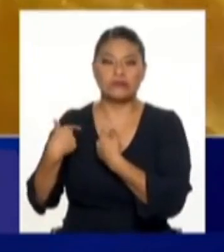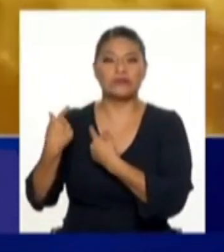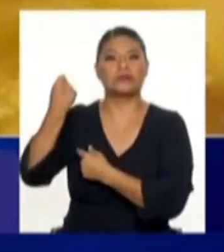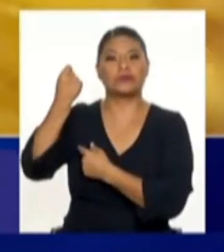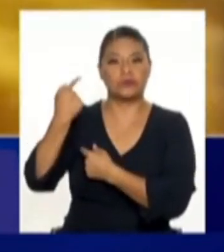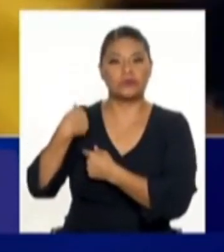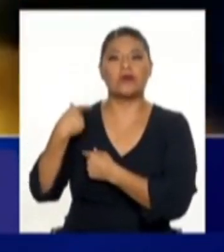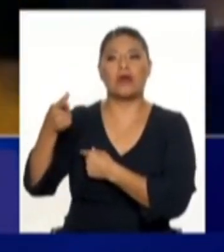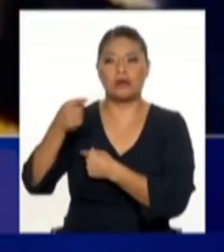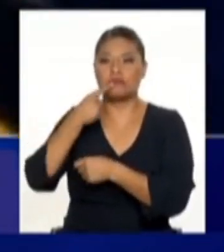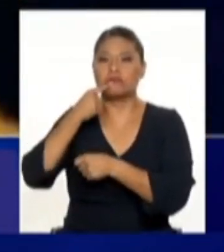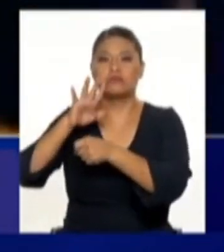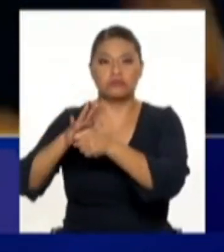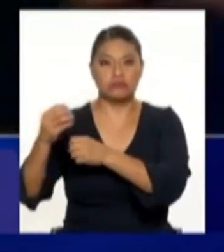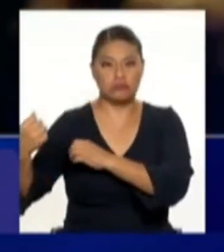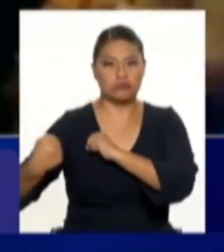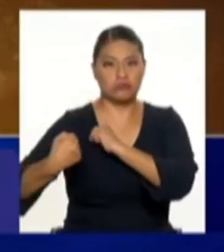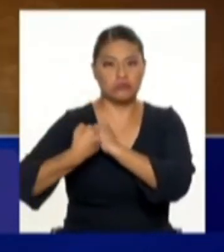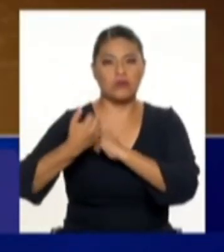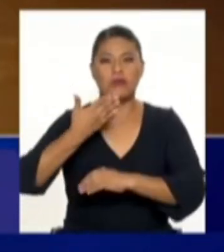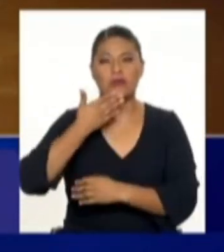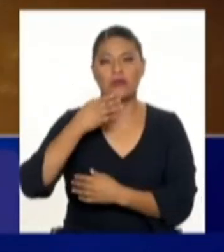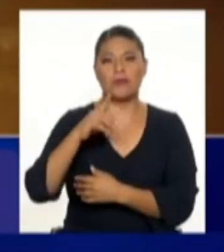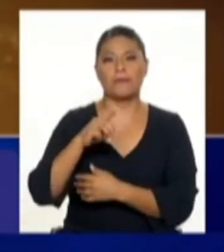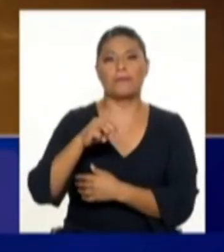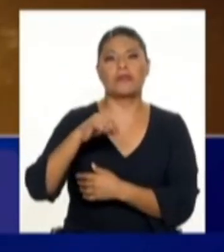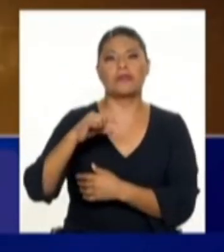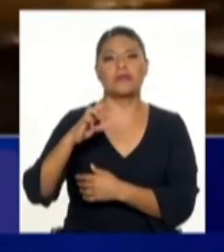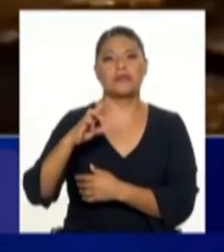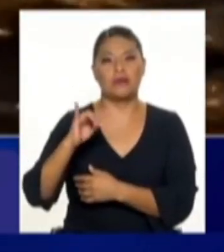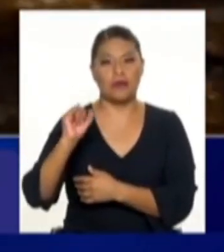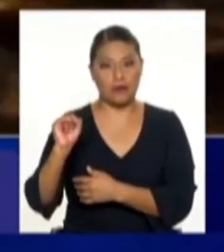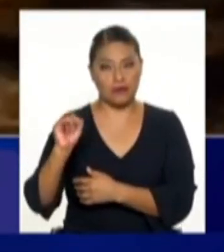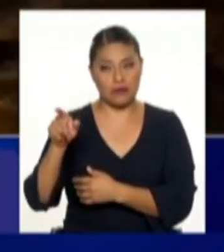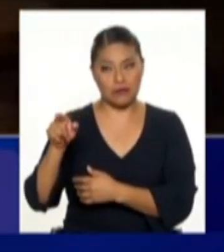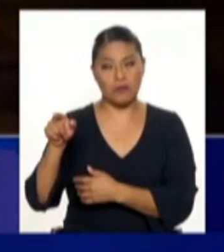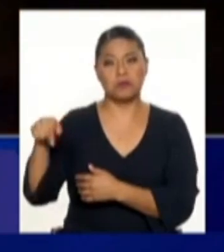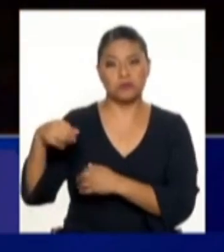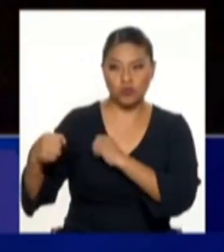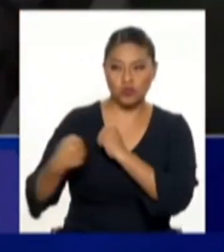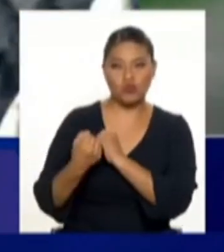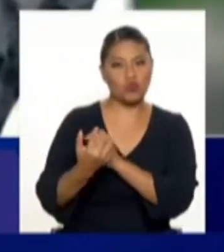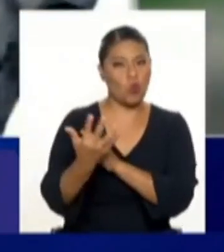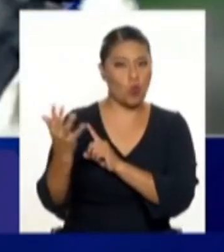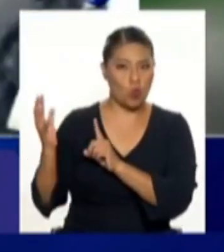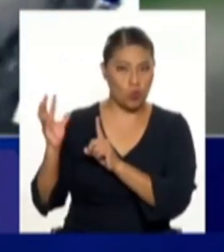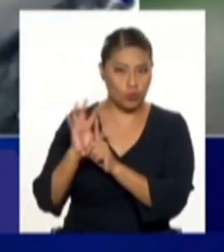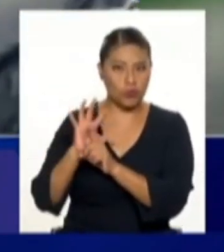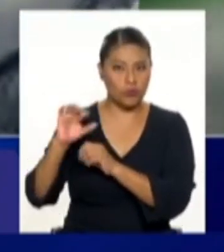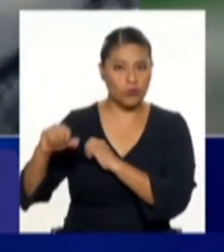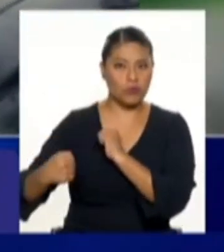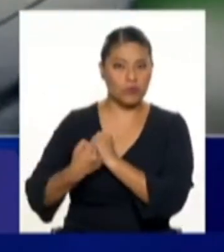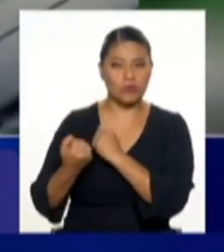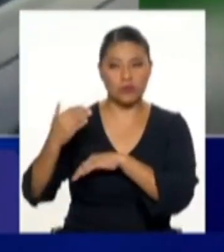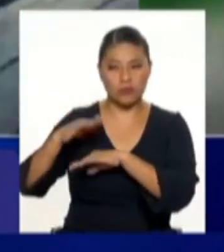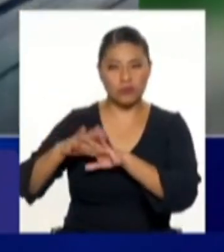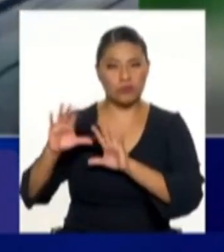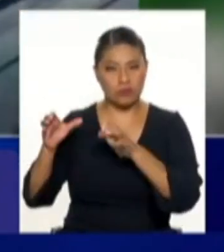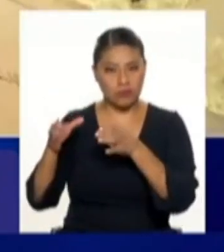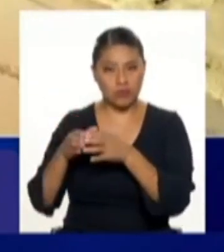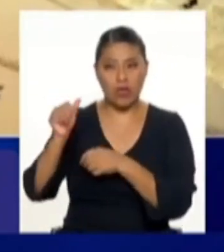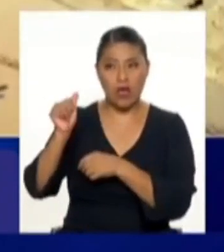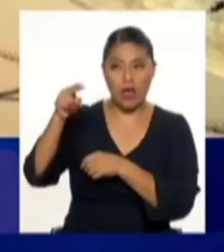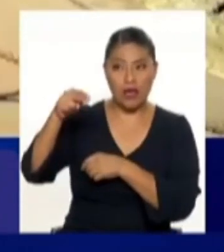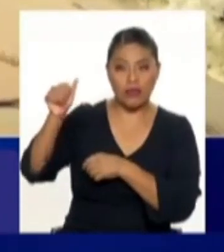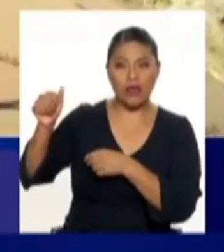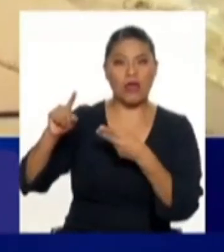Miragri, de acuerdo, de parte de la ministra Nelly, con todo su equipo de lana y del PCI